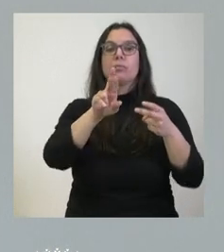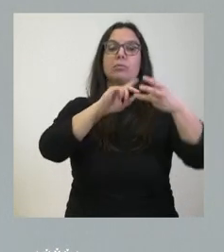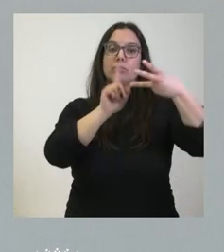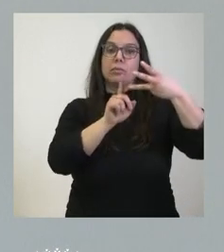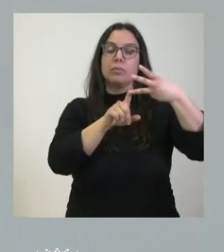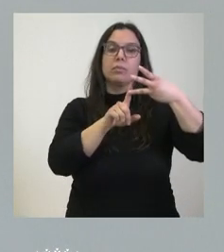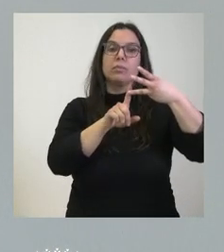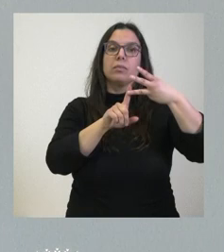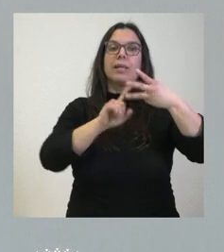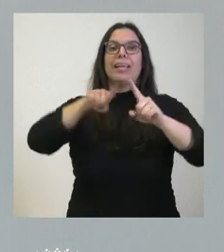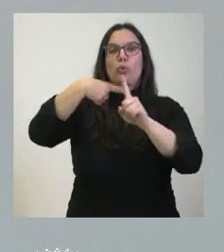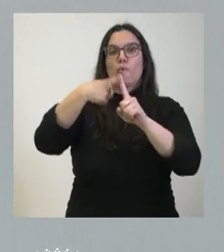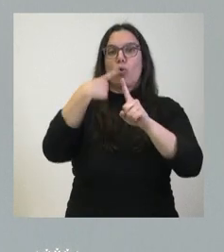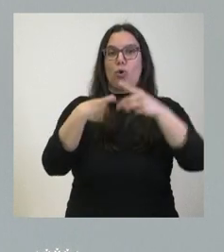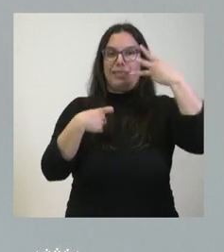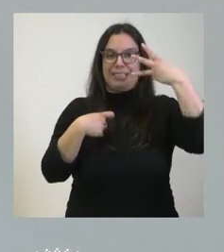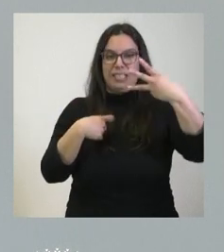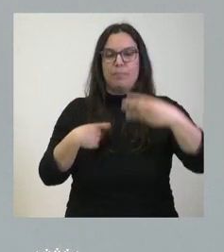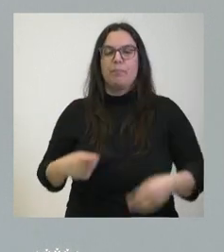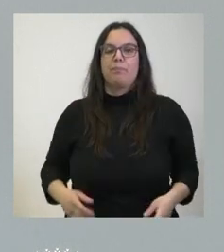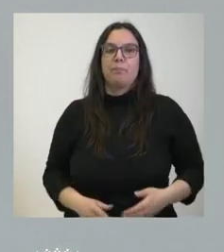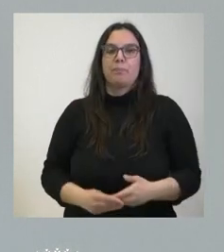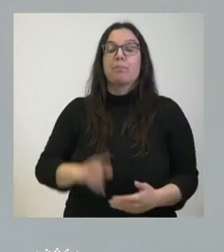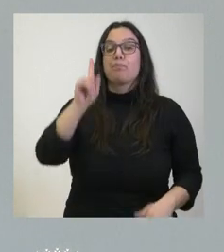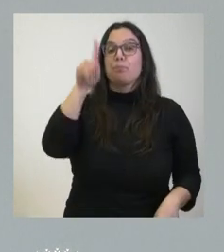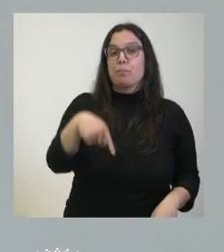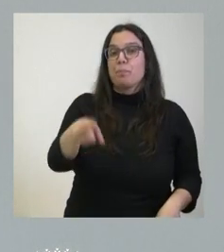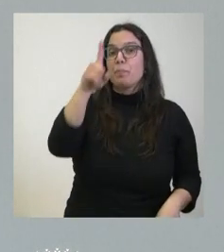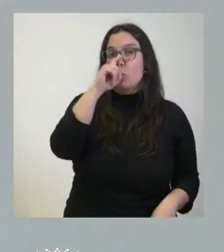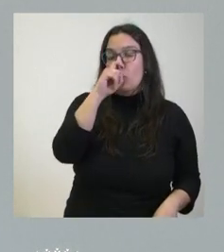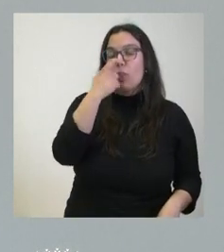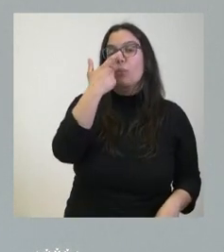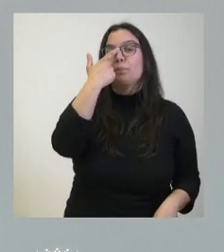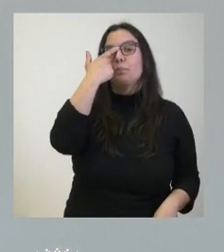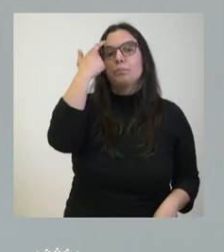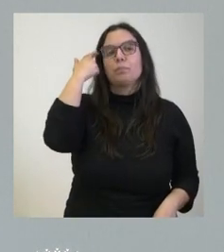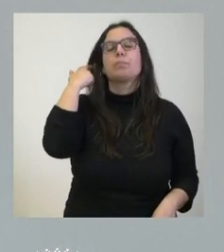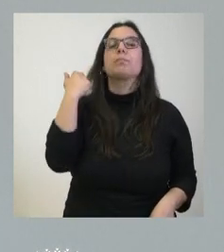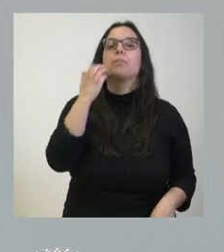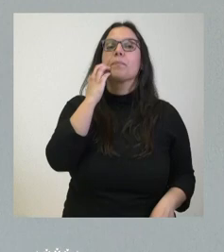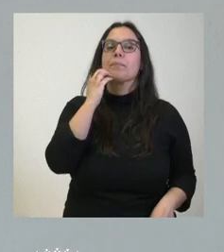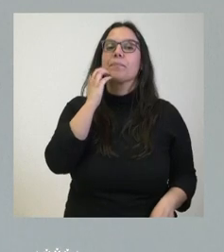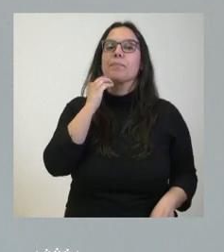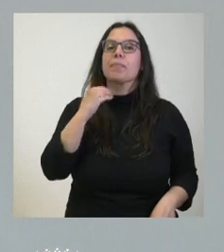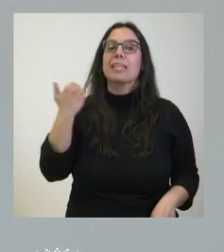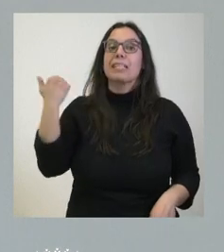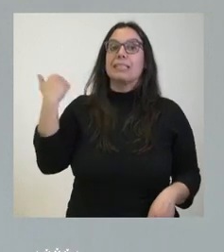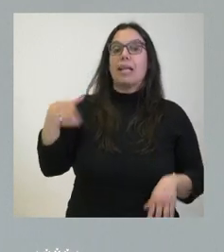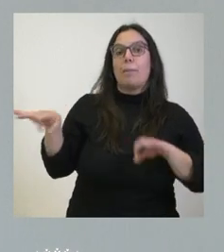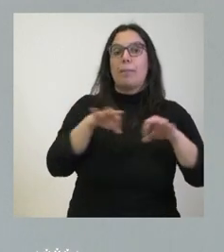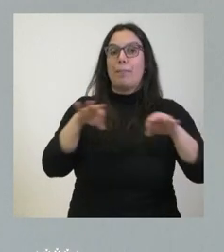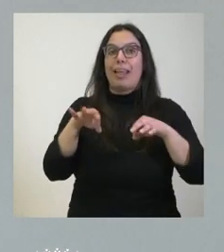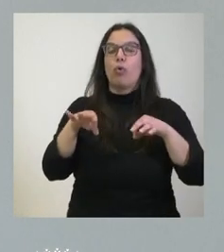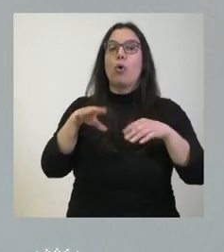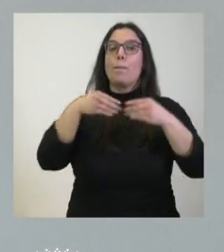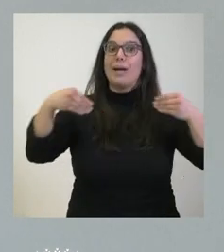y de Cruz Roja recuerdo asimismo que ya hemos paletizado y está